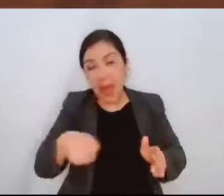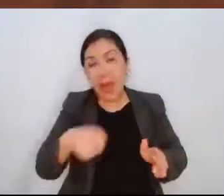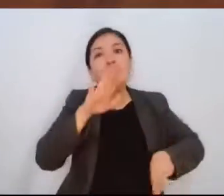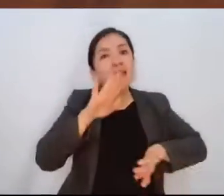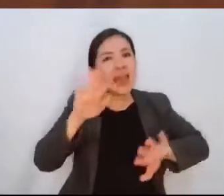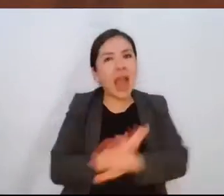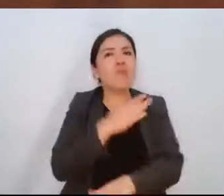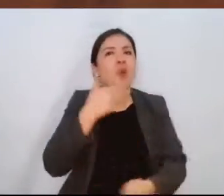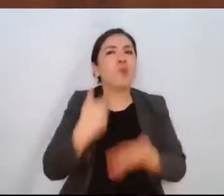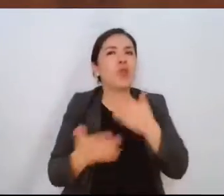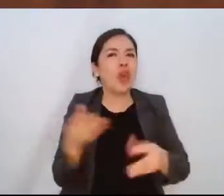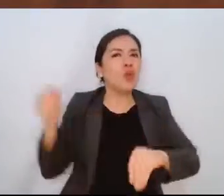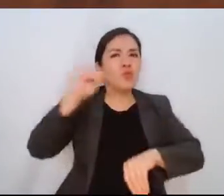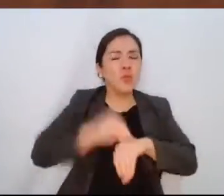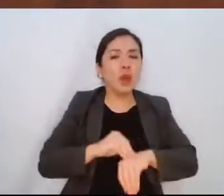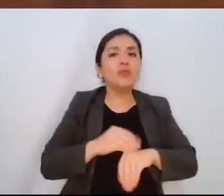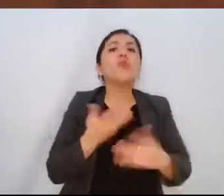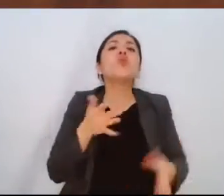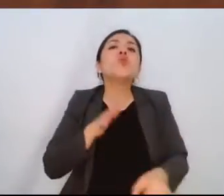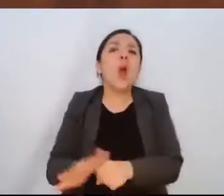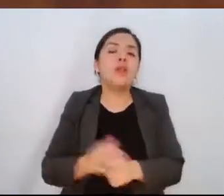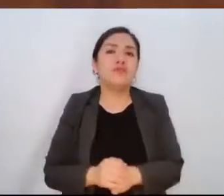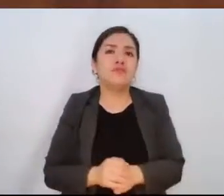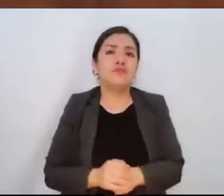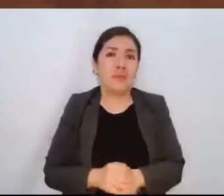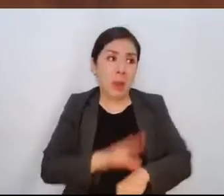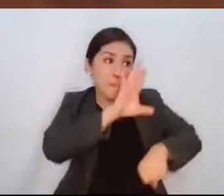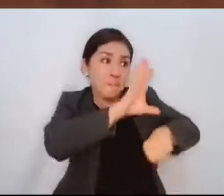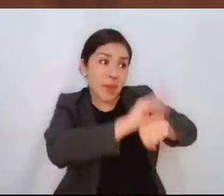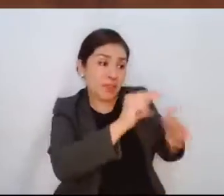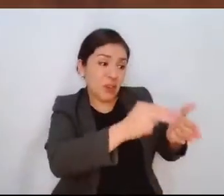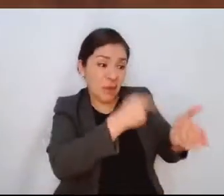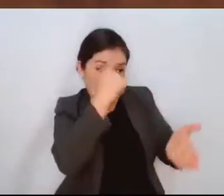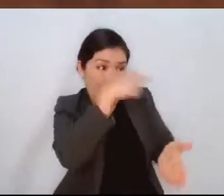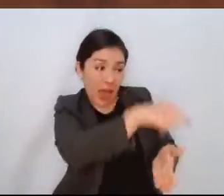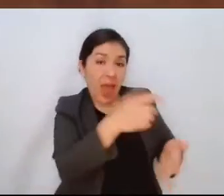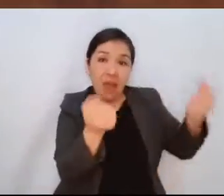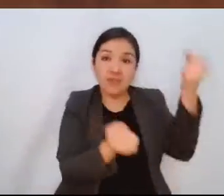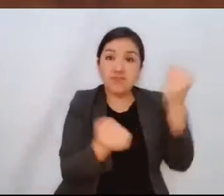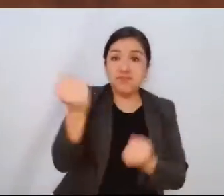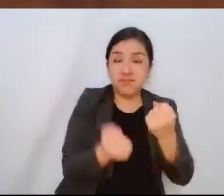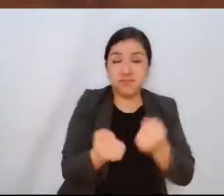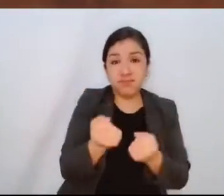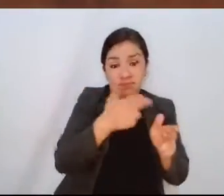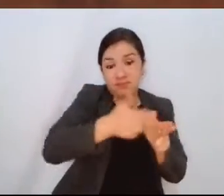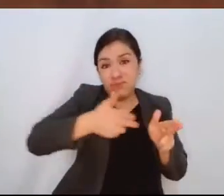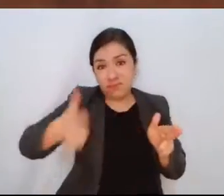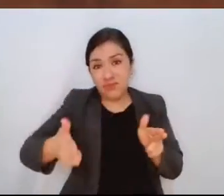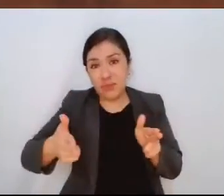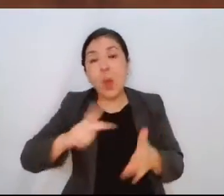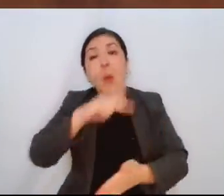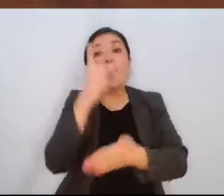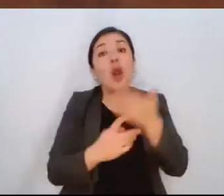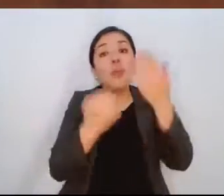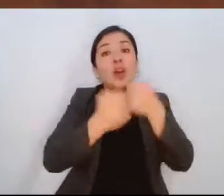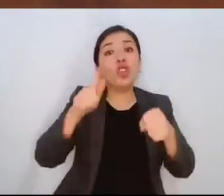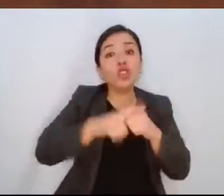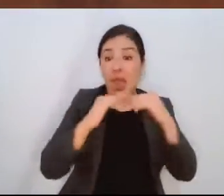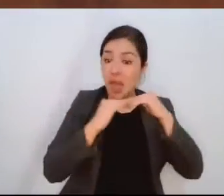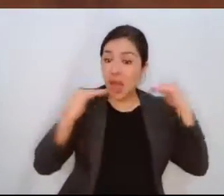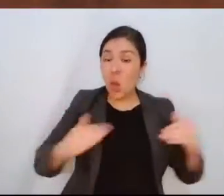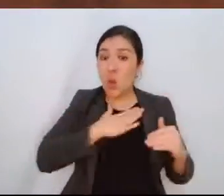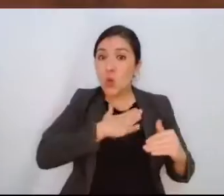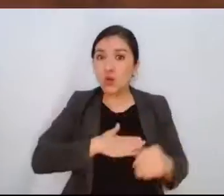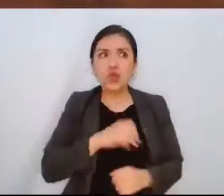público? Y es que hablar de concesiones, señor secretario, y cuando hablamos de programas sociales en un piso parejo, también lo